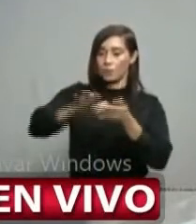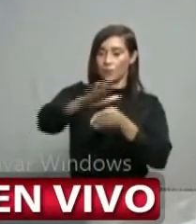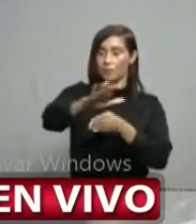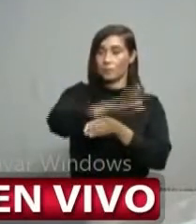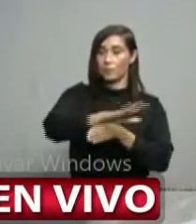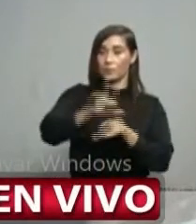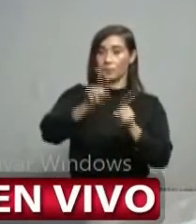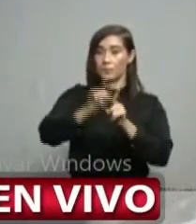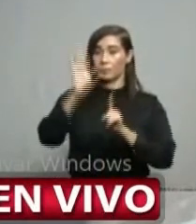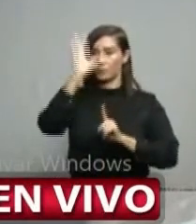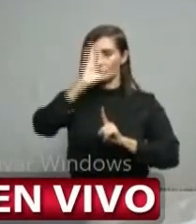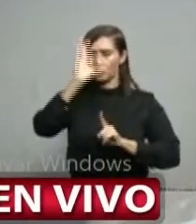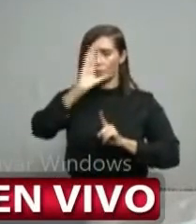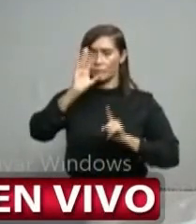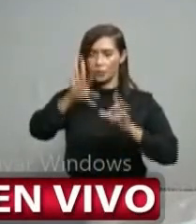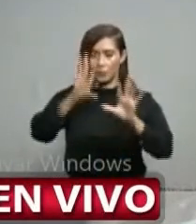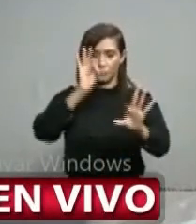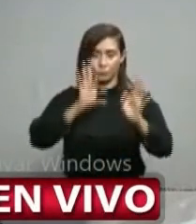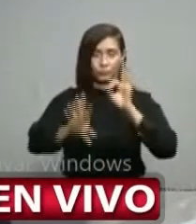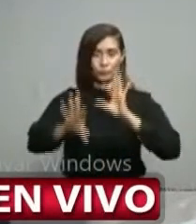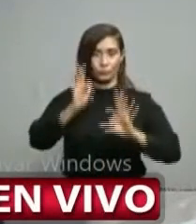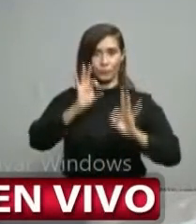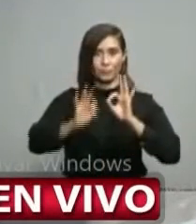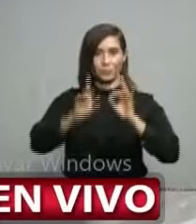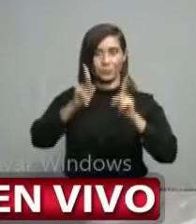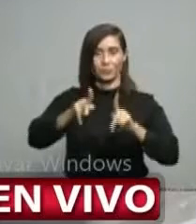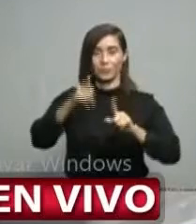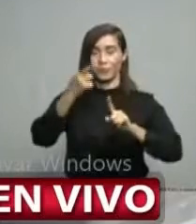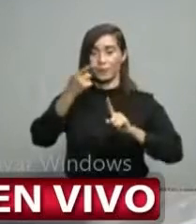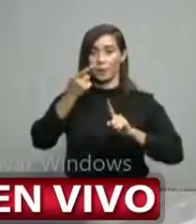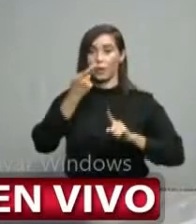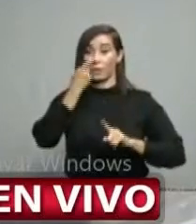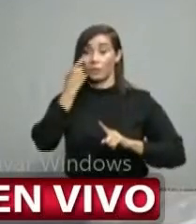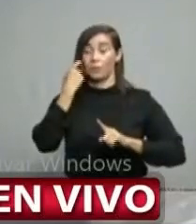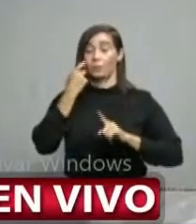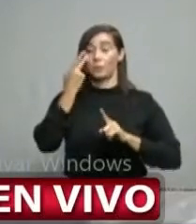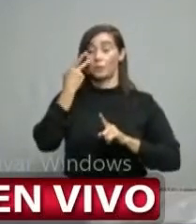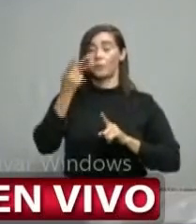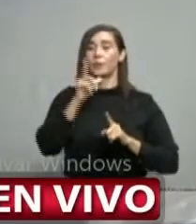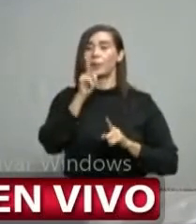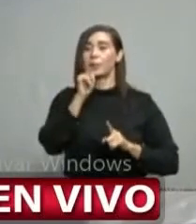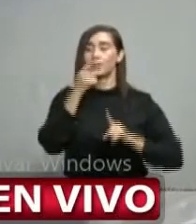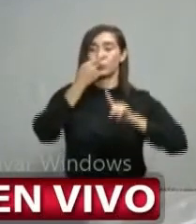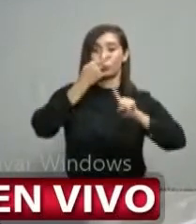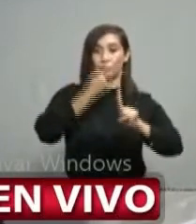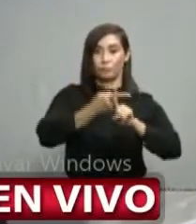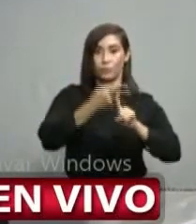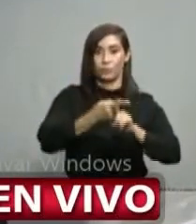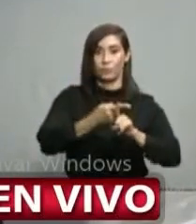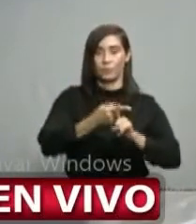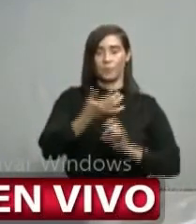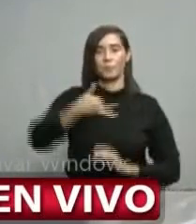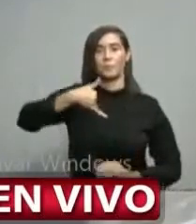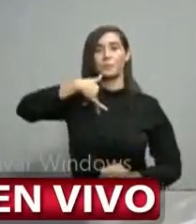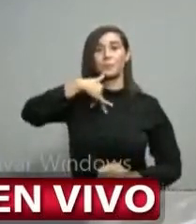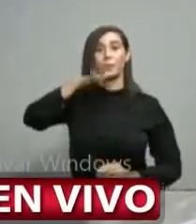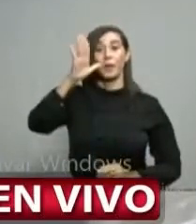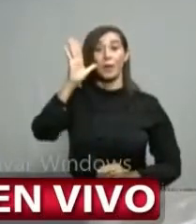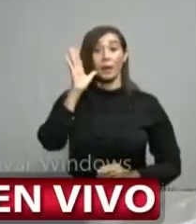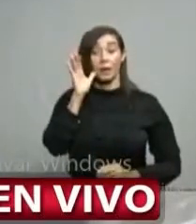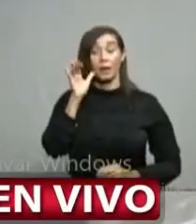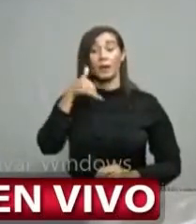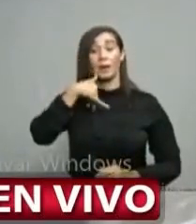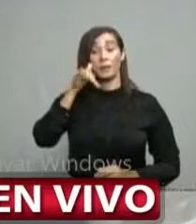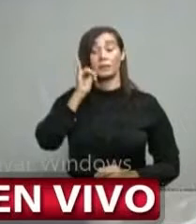la búsqueda. Le puedo informar que en el día de ayer, en esos operativos, localizamos 56